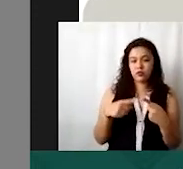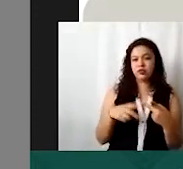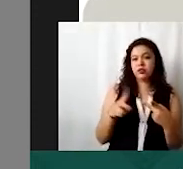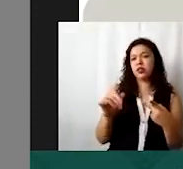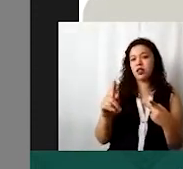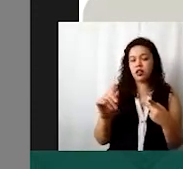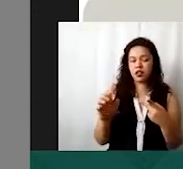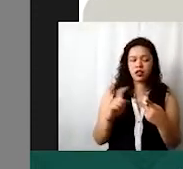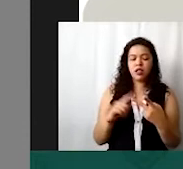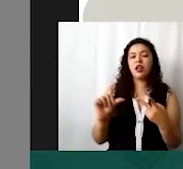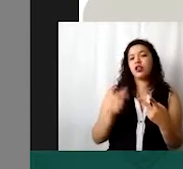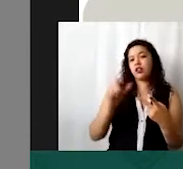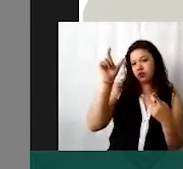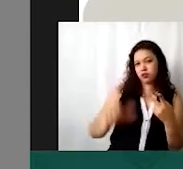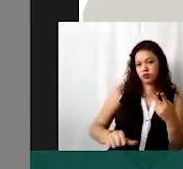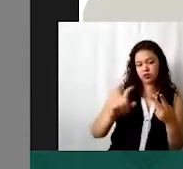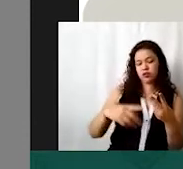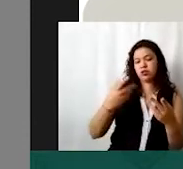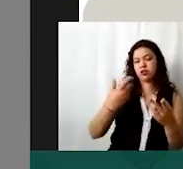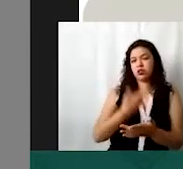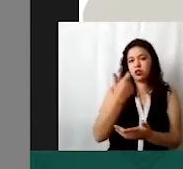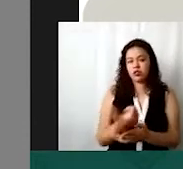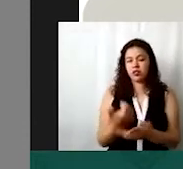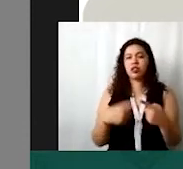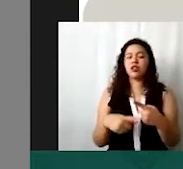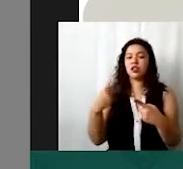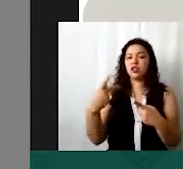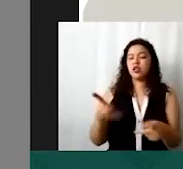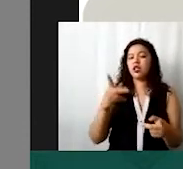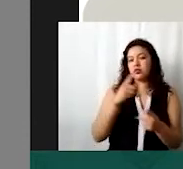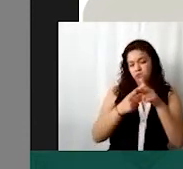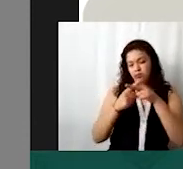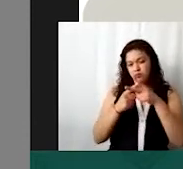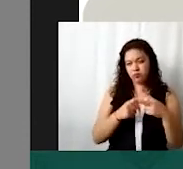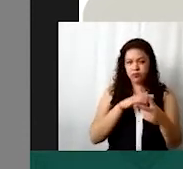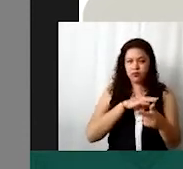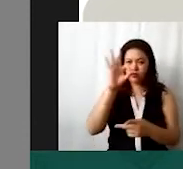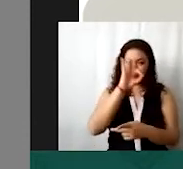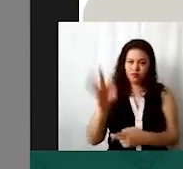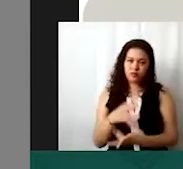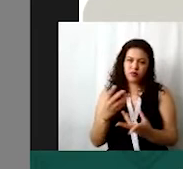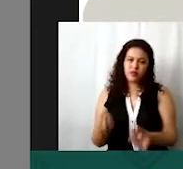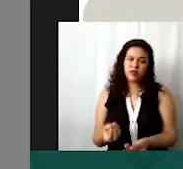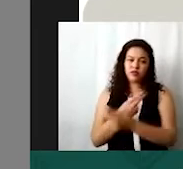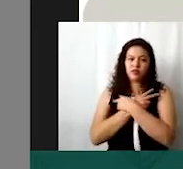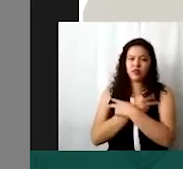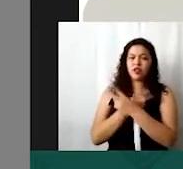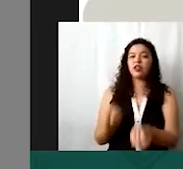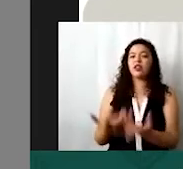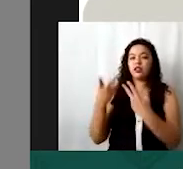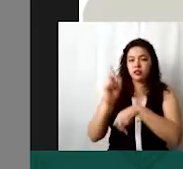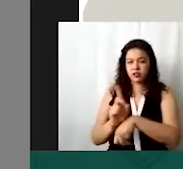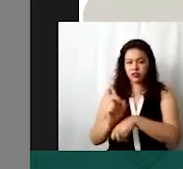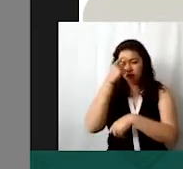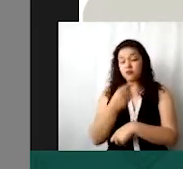en otra columna todo su sueldo bruto y sacar ustedes su cálculo del porcentaje de prima vacacional cuántos días de vacaciones para